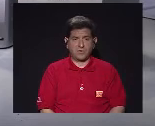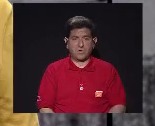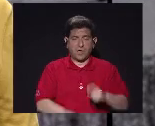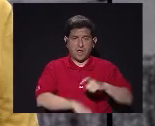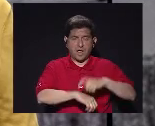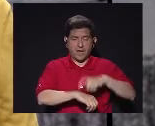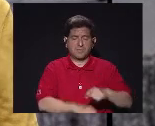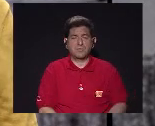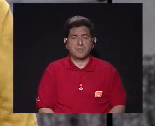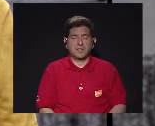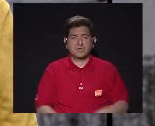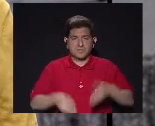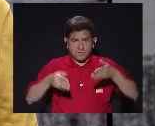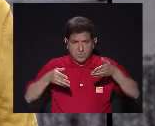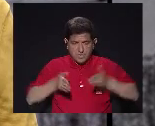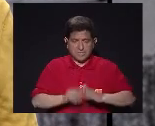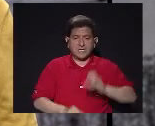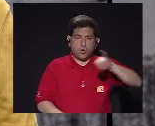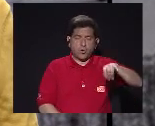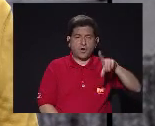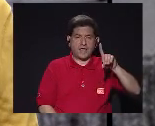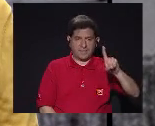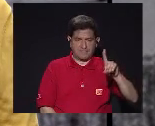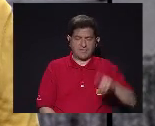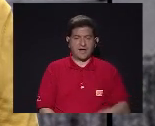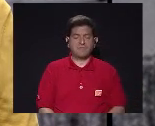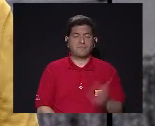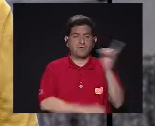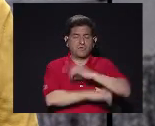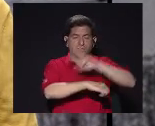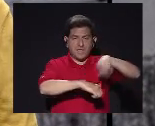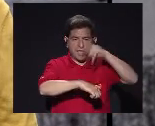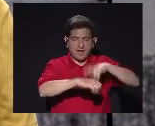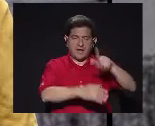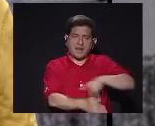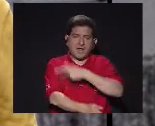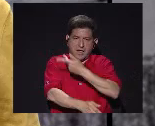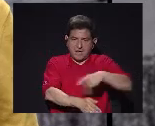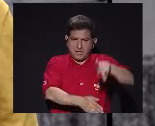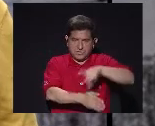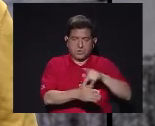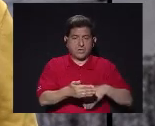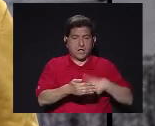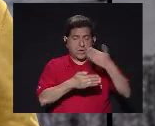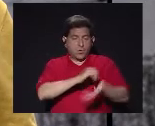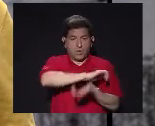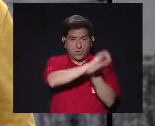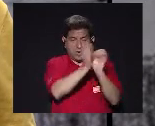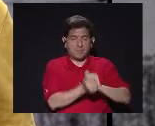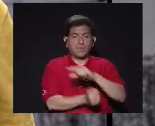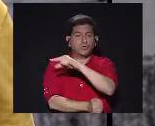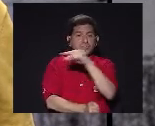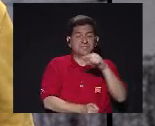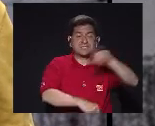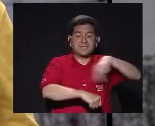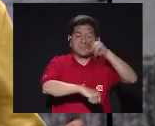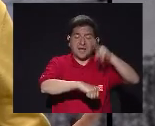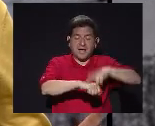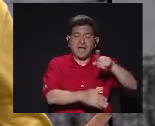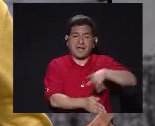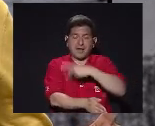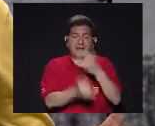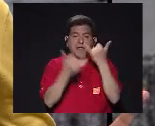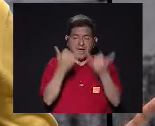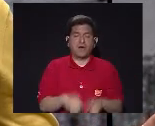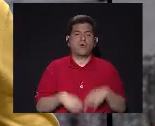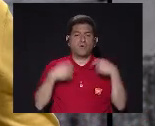del nacimiento De Jorge de Bravo Celebra En un principio Era el Día Nacional De la Poesía Luego se convirtió En una Semana Nacional De la Poesía Y